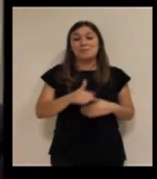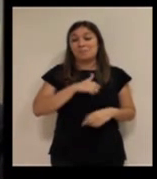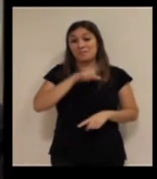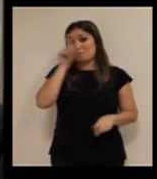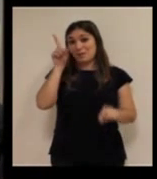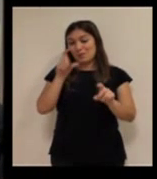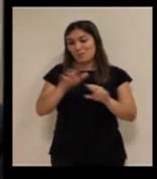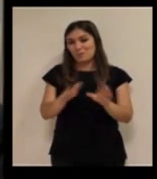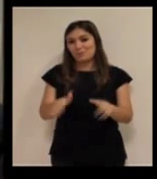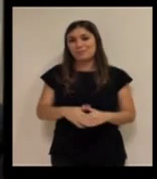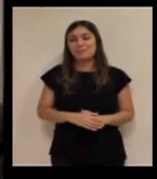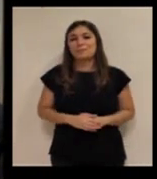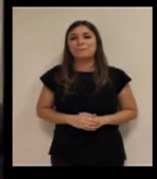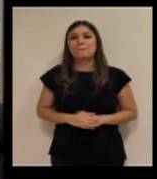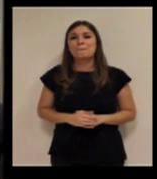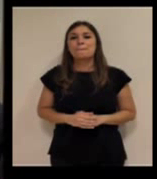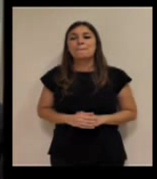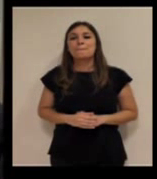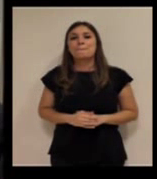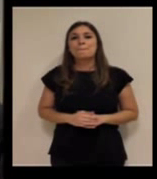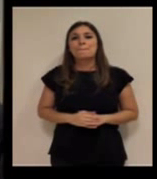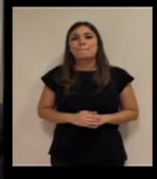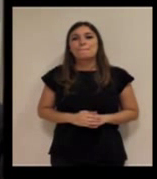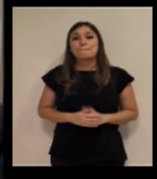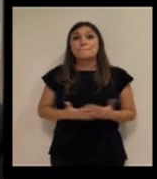da pie a otra pregunta vosotros a ver